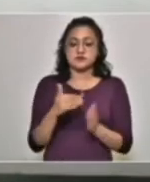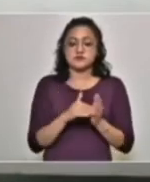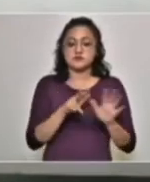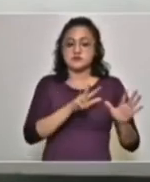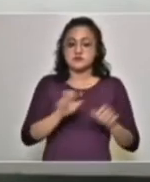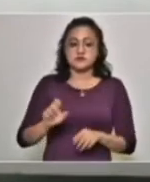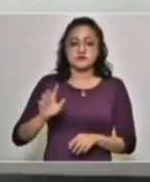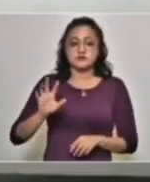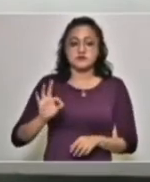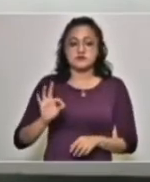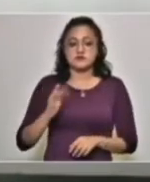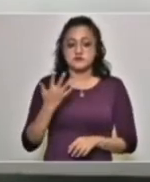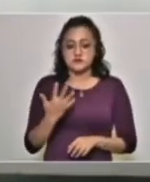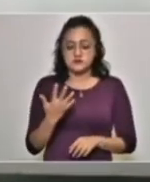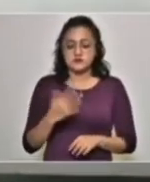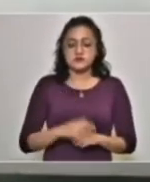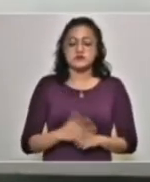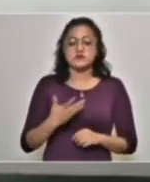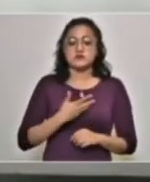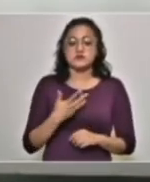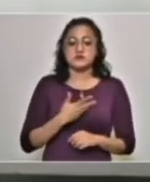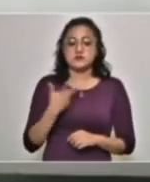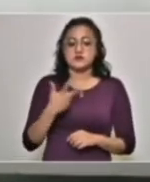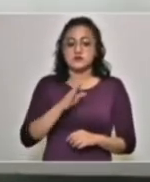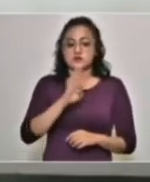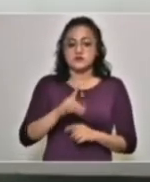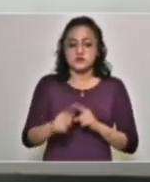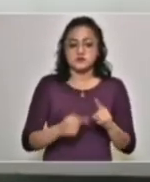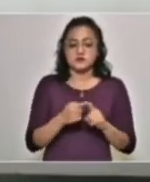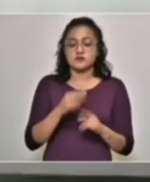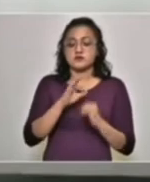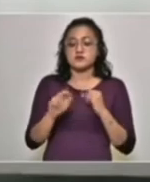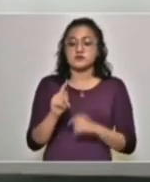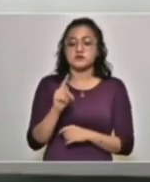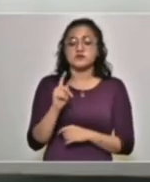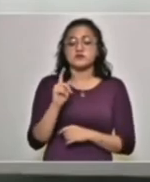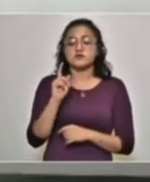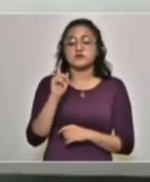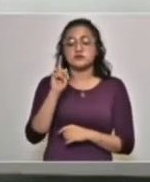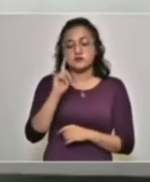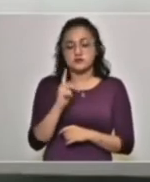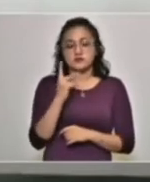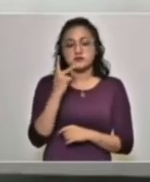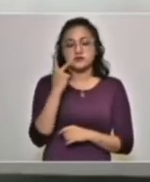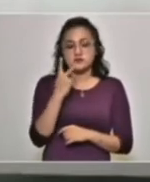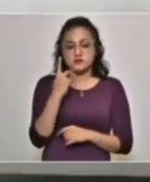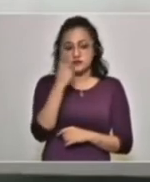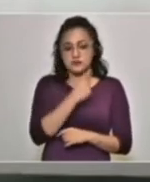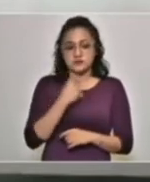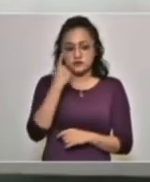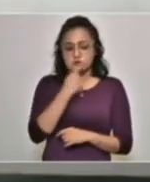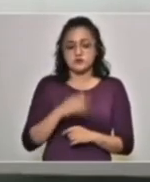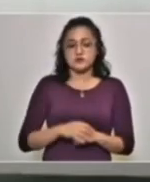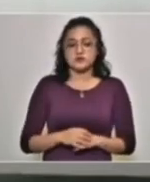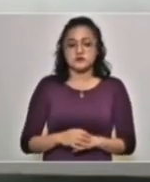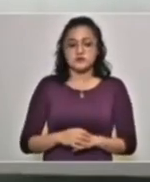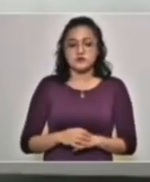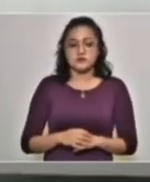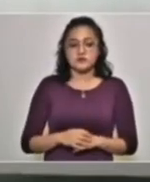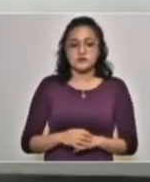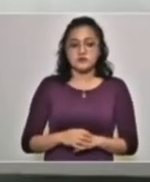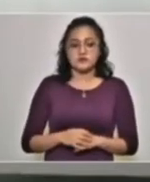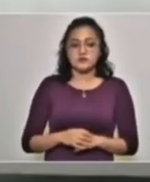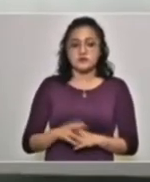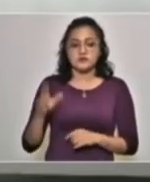ochocientos cuarenta y cinco, teniendo ocho defunciones en las últimas veintidós, en las últimas treinta y dos horas, a